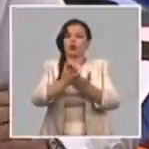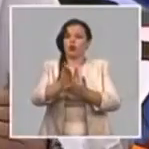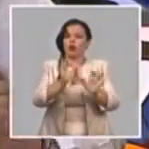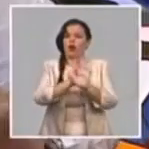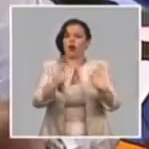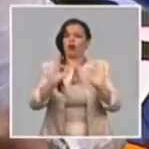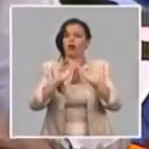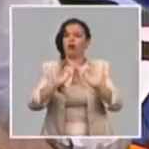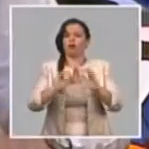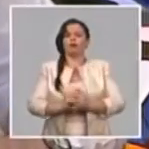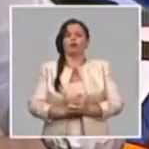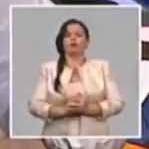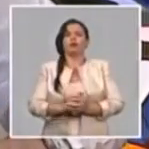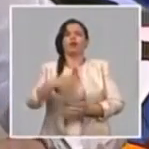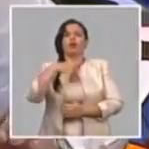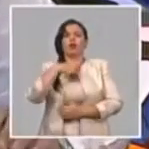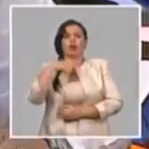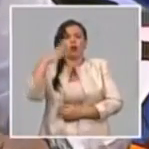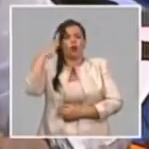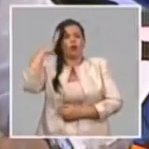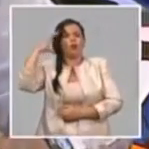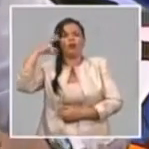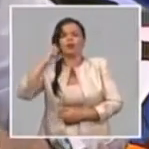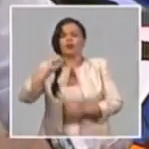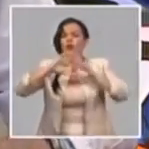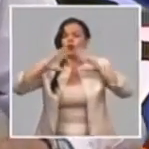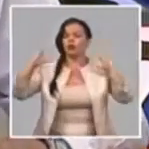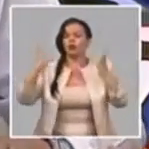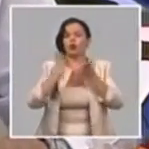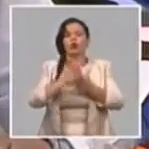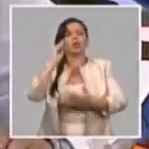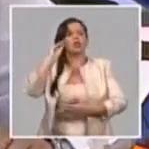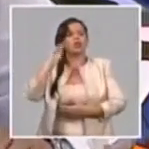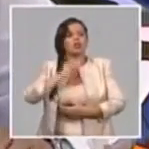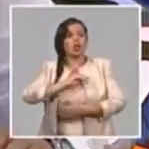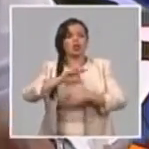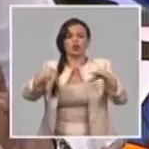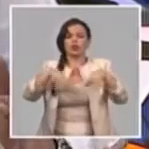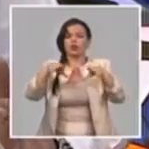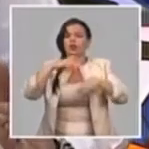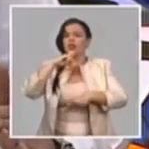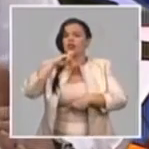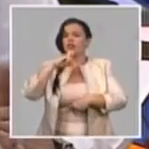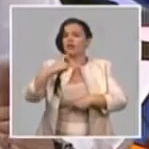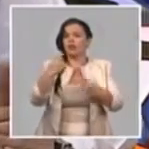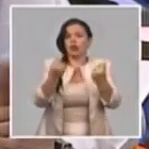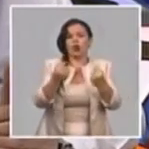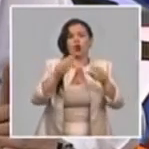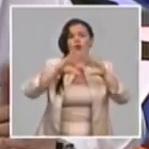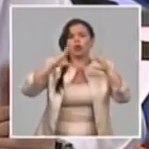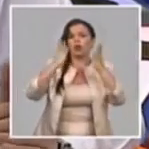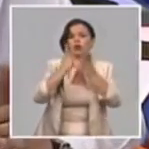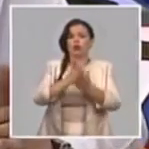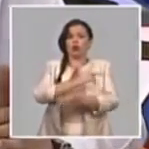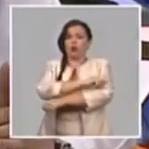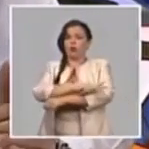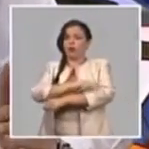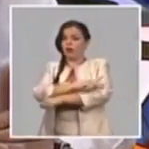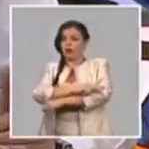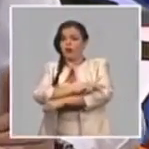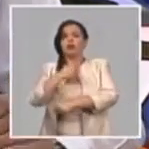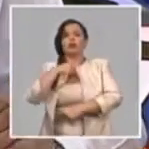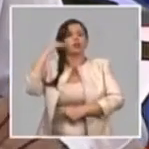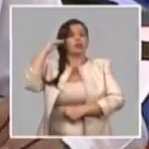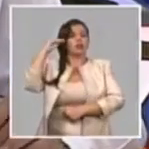Hay una comprensión total a las dificultades económicas del país y una comprensión también que tenemos que en estas condiciones